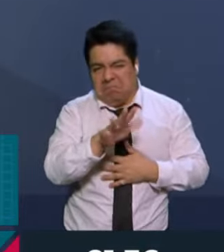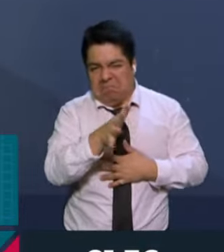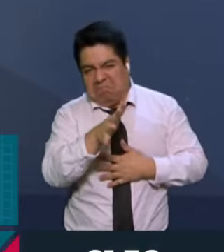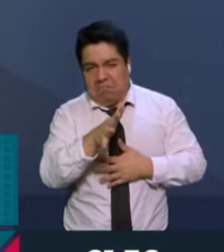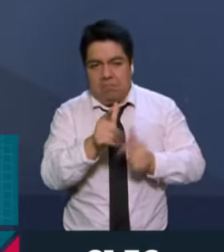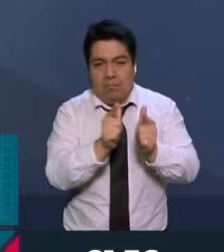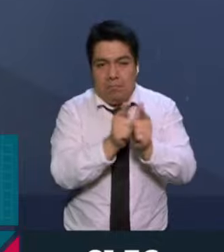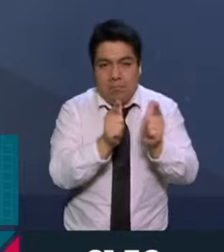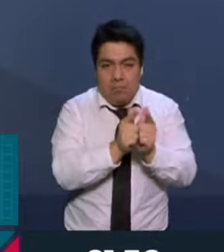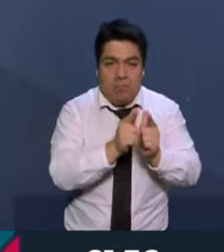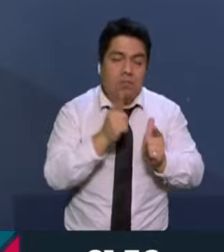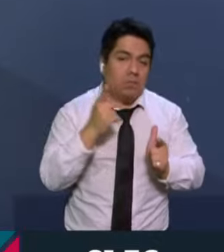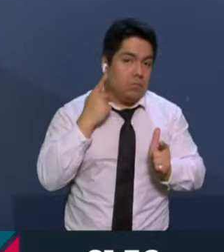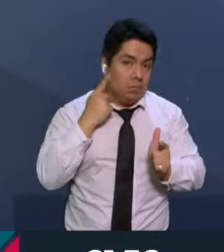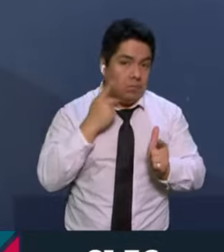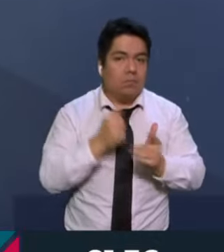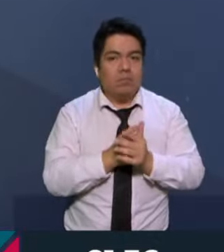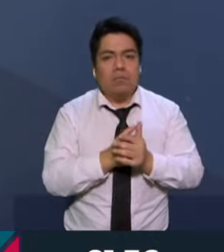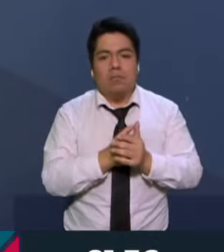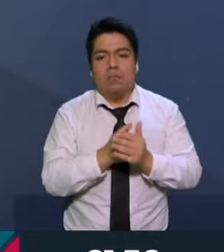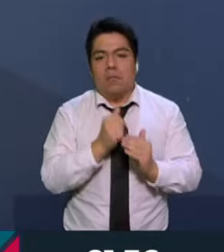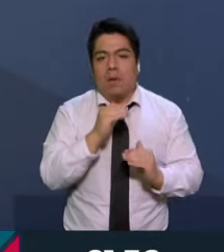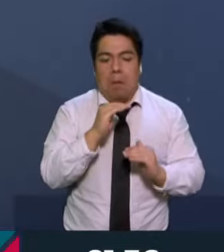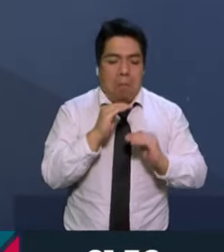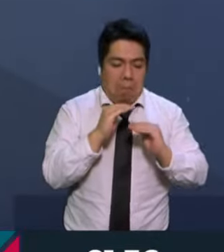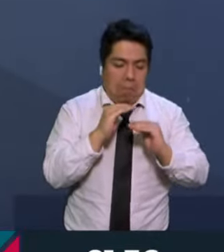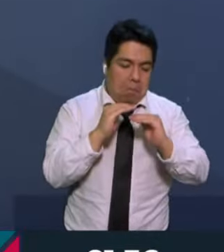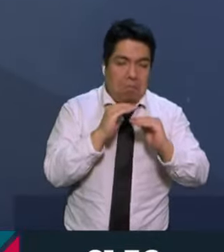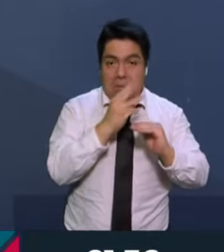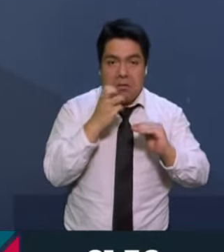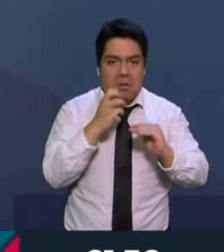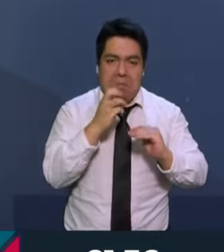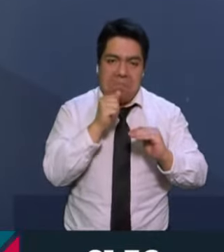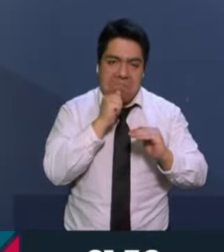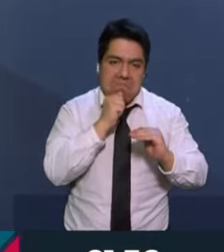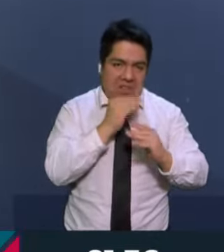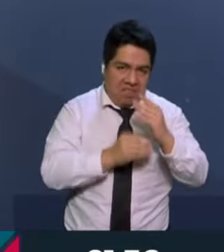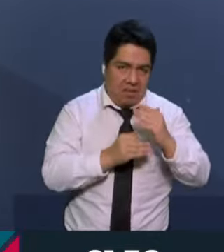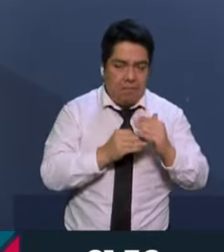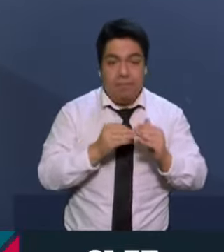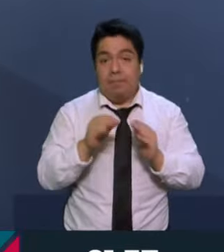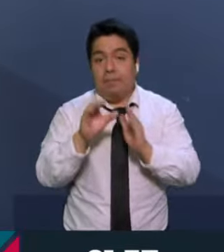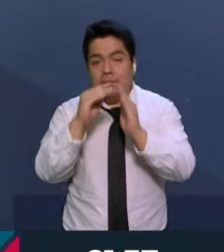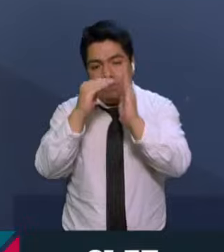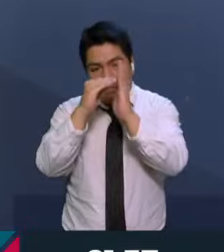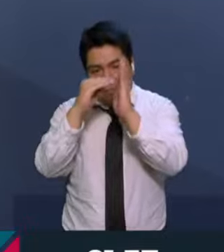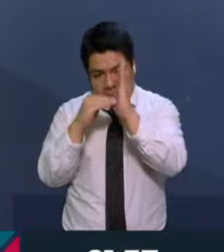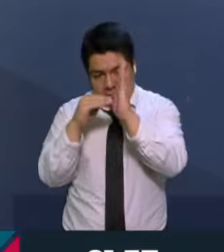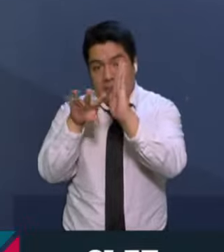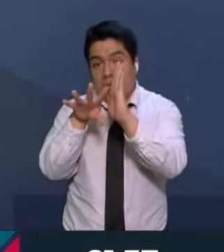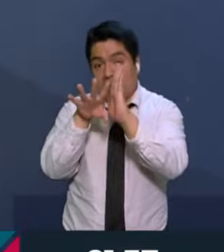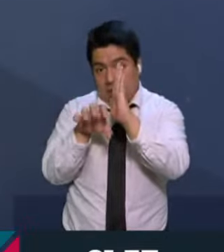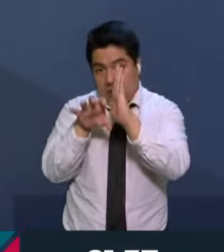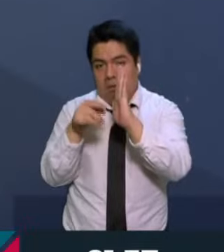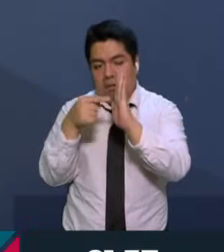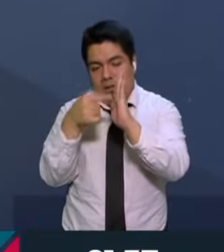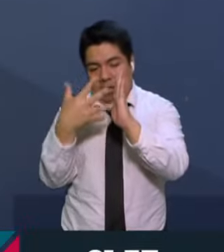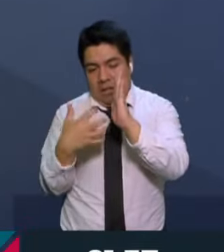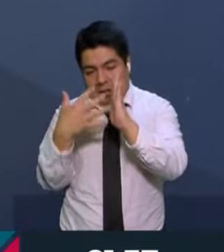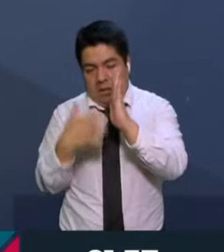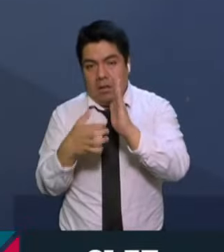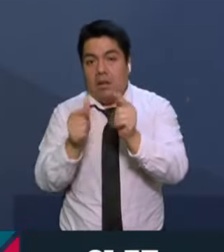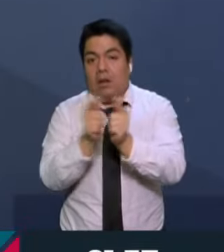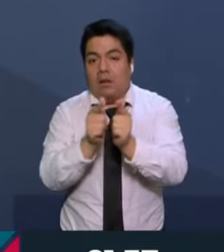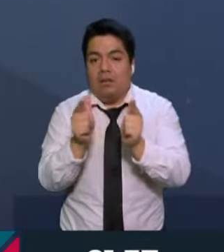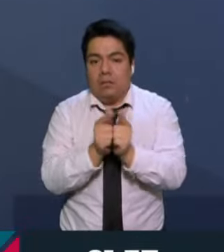partido político. Entonces no volamos el primer tope de 300. Lo que establece la fracción quinta es que ningún partido puede